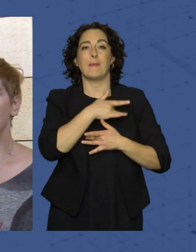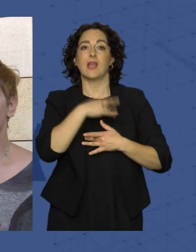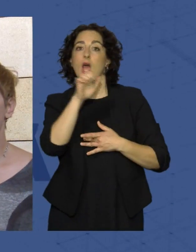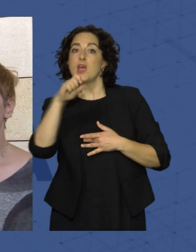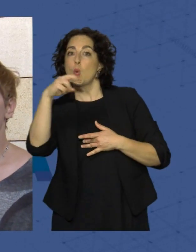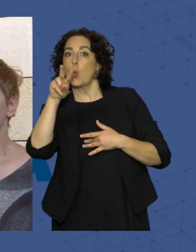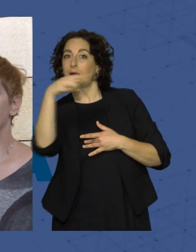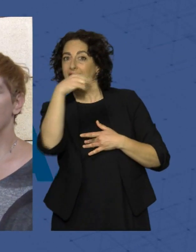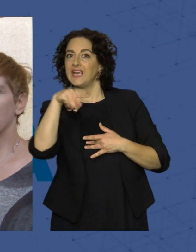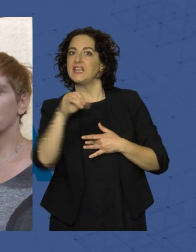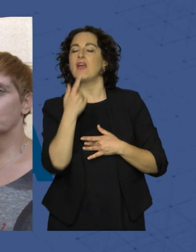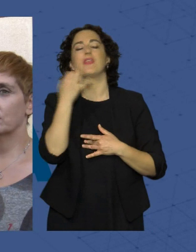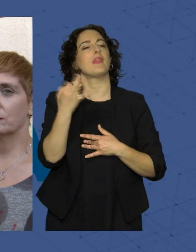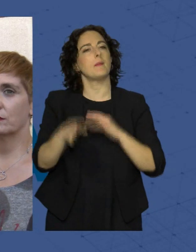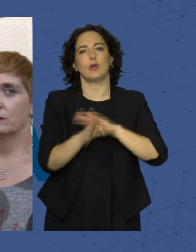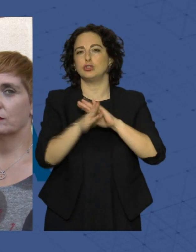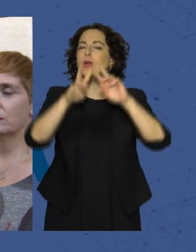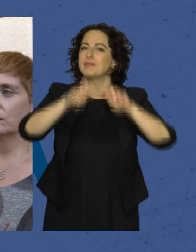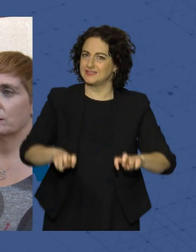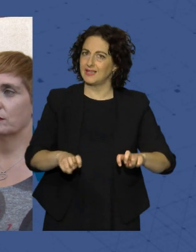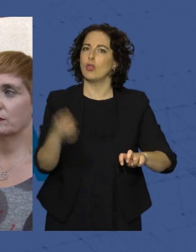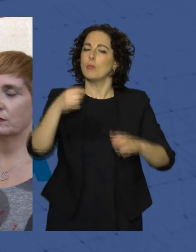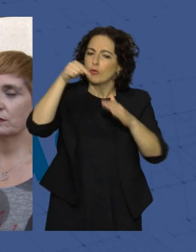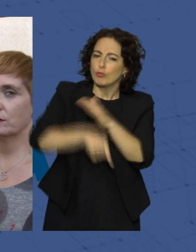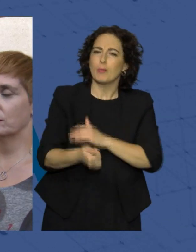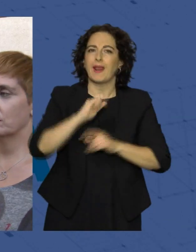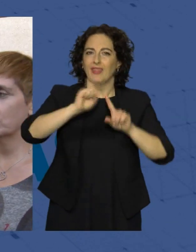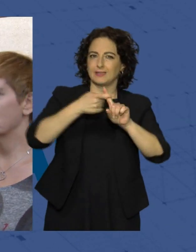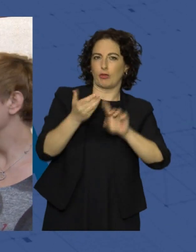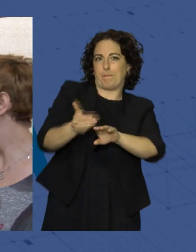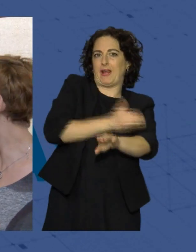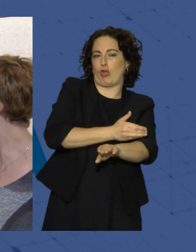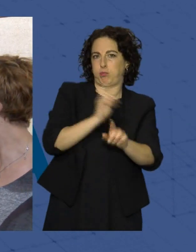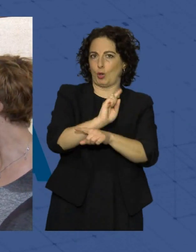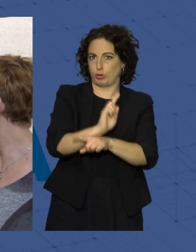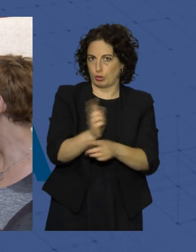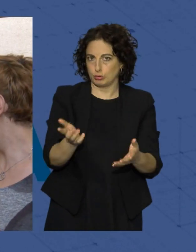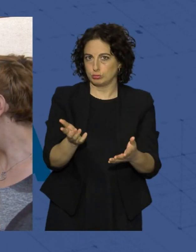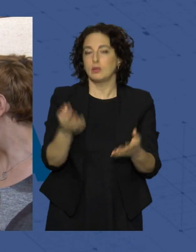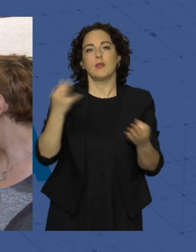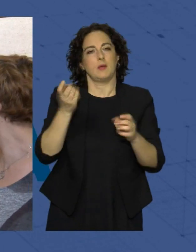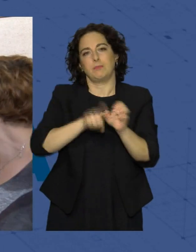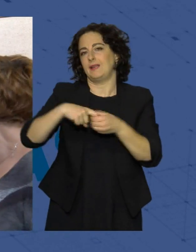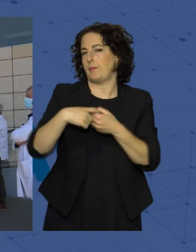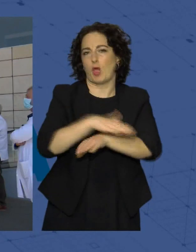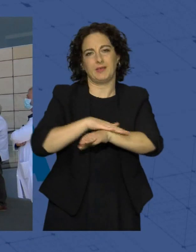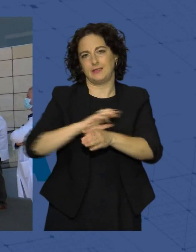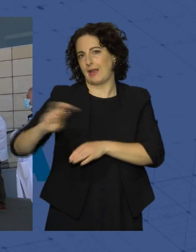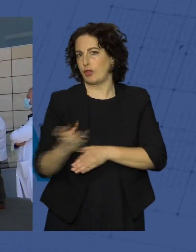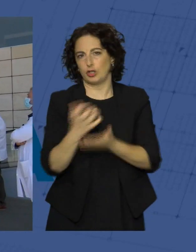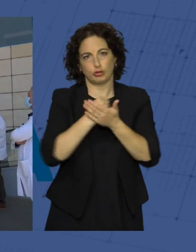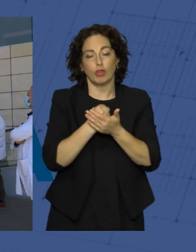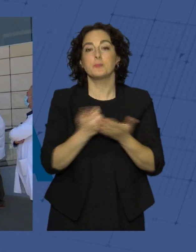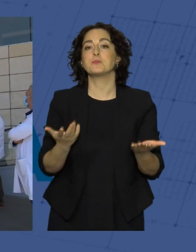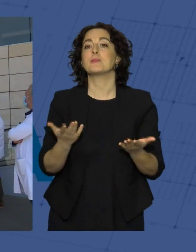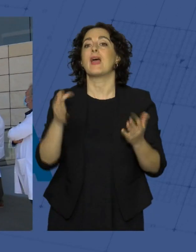seguir investigando, tenemos que seguir profundizando para hacer una detección precoz y en ello tenemos que implicarnos todas las administraciones. Desde AEMA